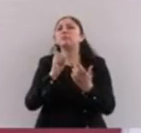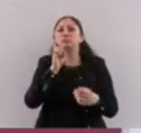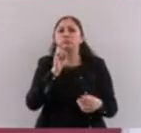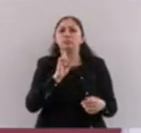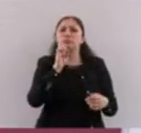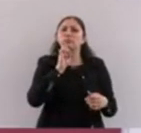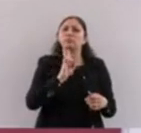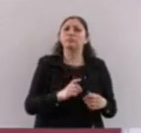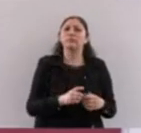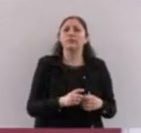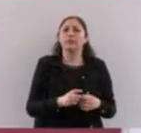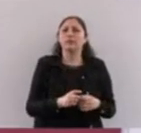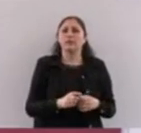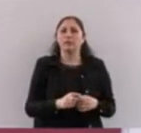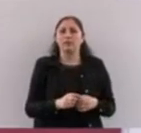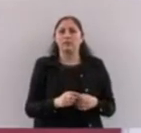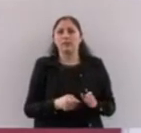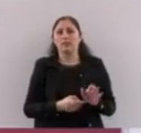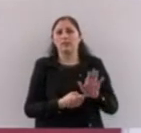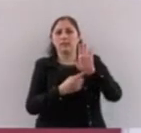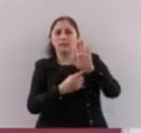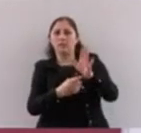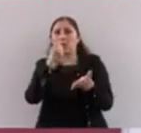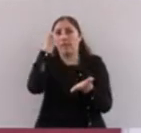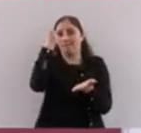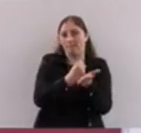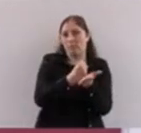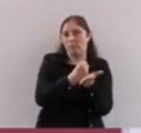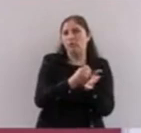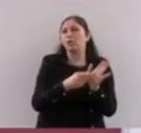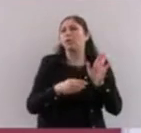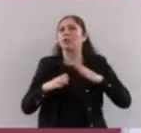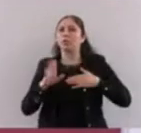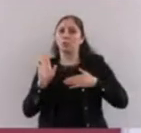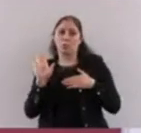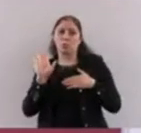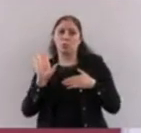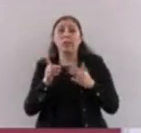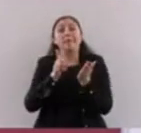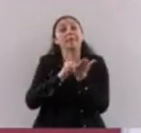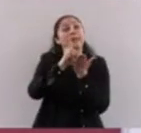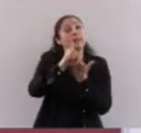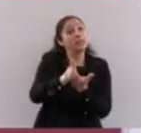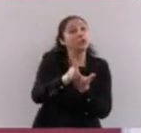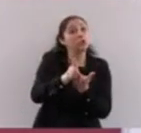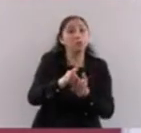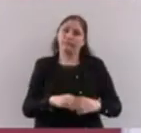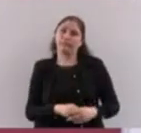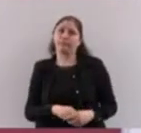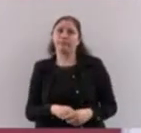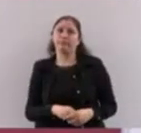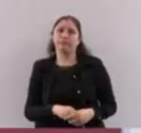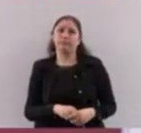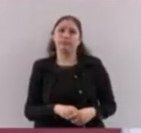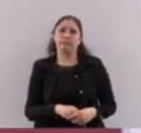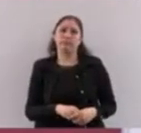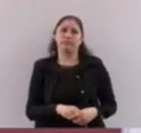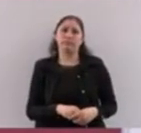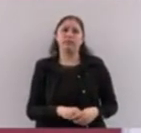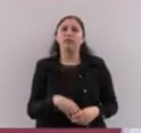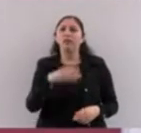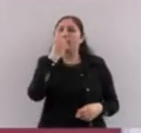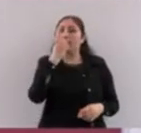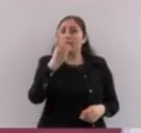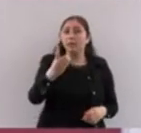quiero que esto quede garantizado y que sea un derecho para ustedes. Y pidió a los